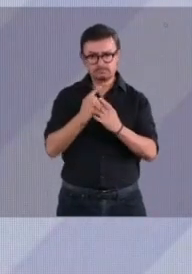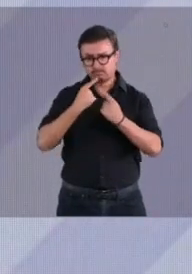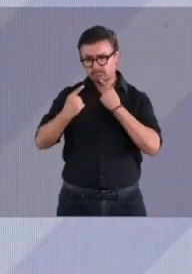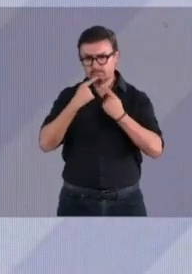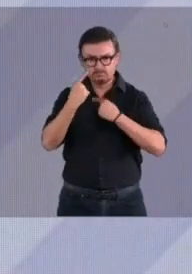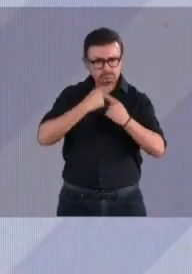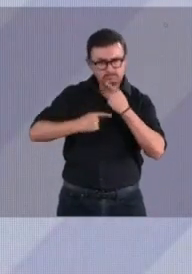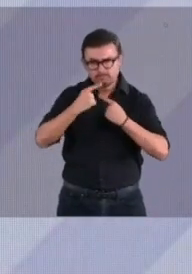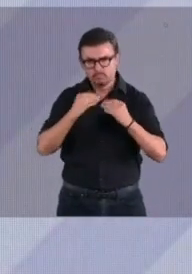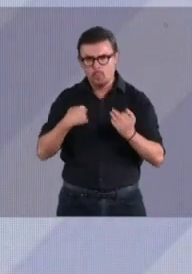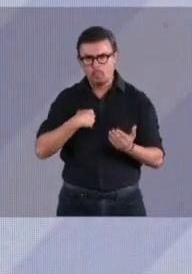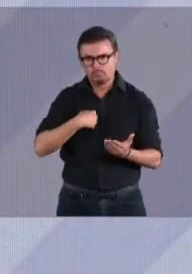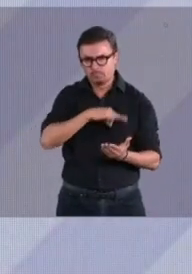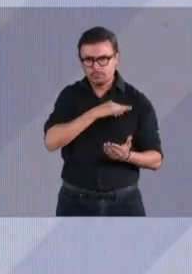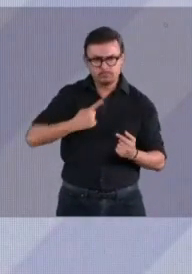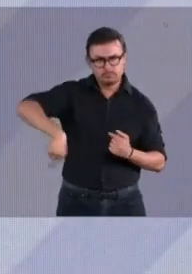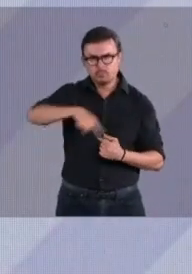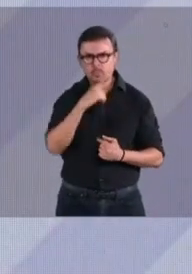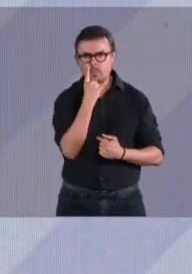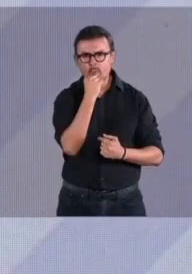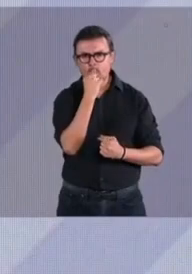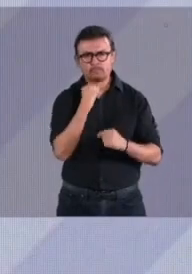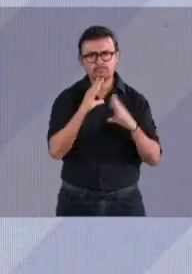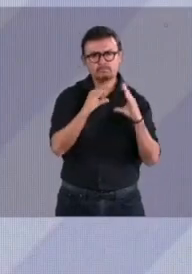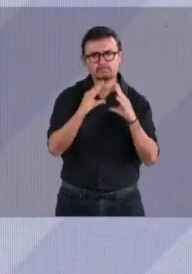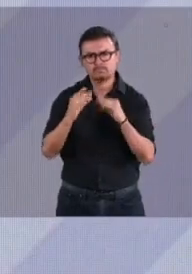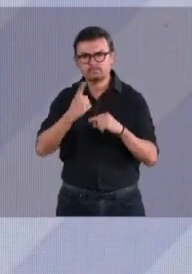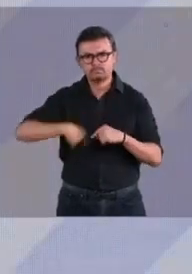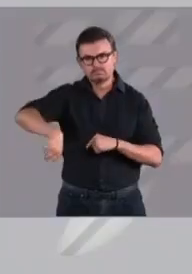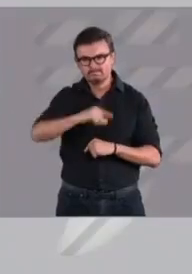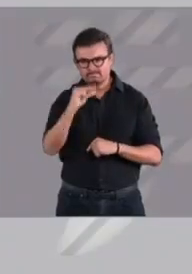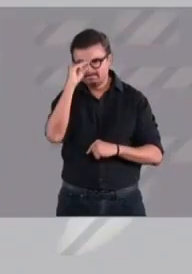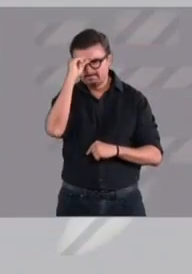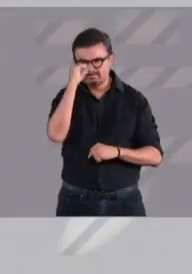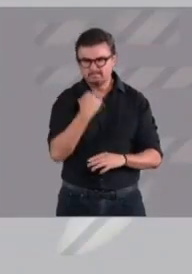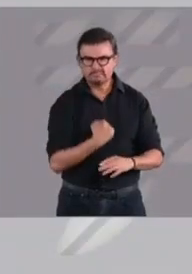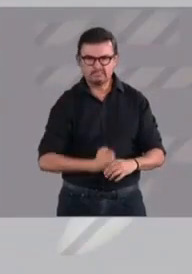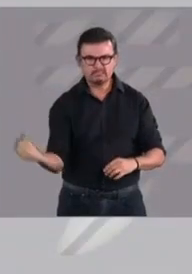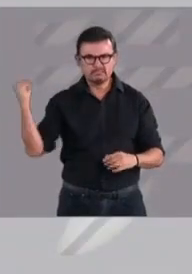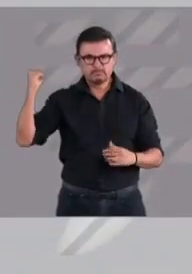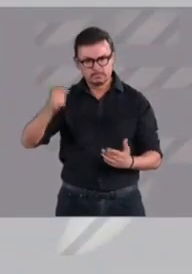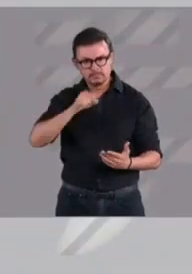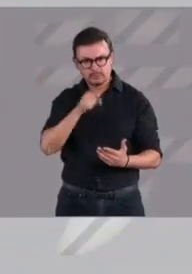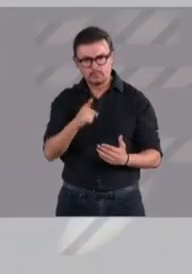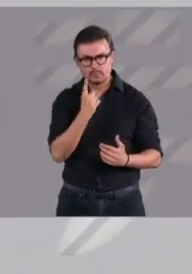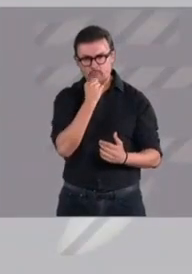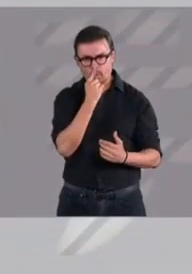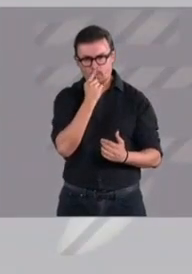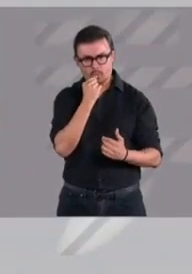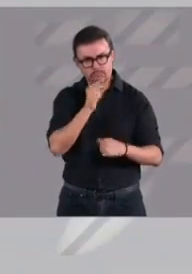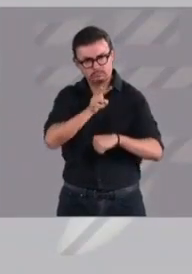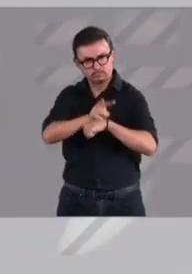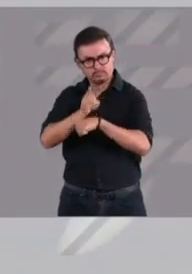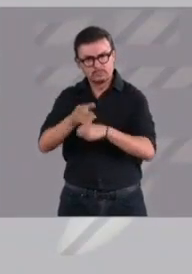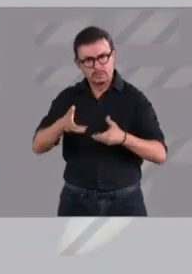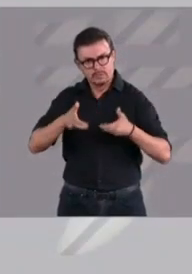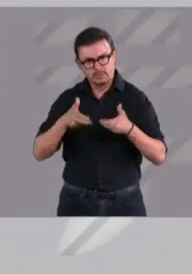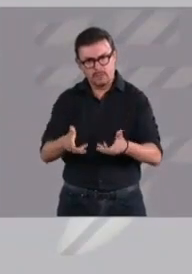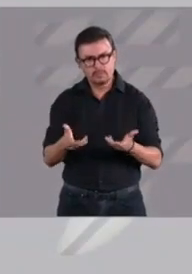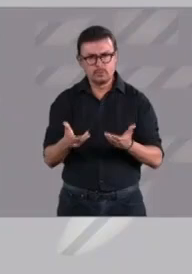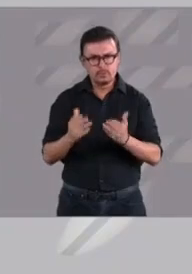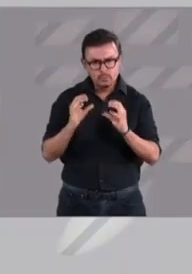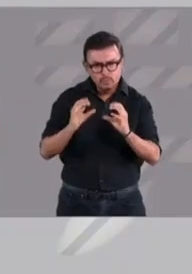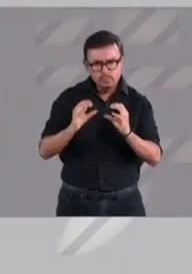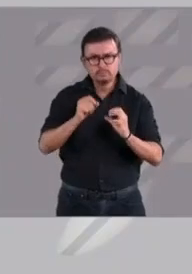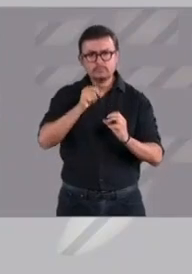la vía civil formemos una policía competente, una Policía Nacional de Caminos que recupere el control del territorio nacional. Policías